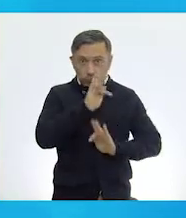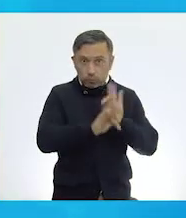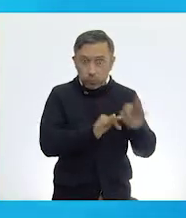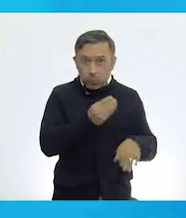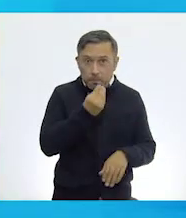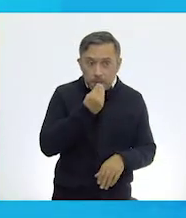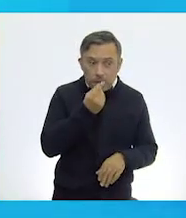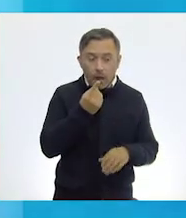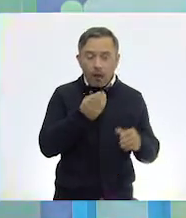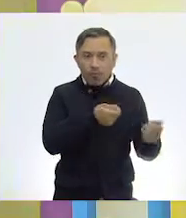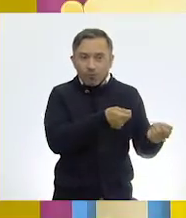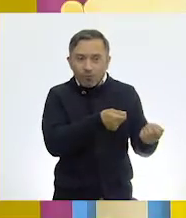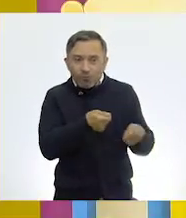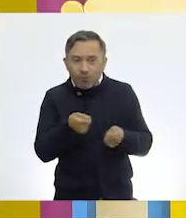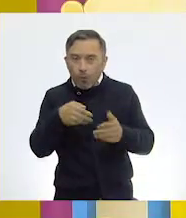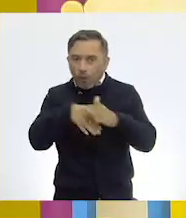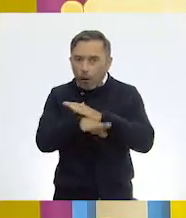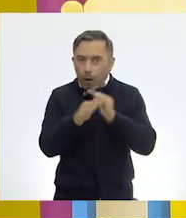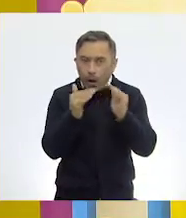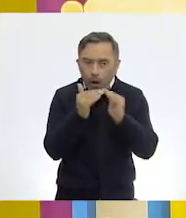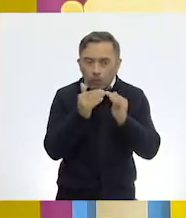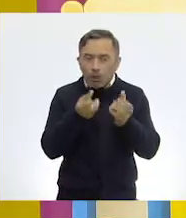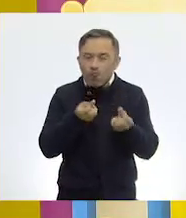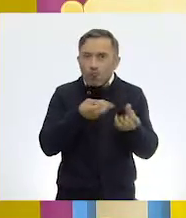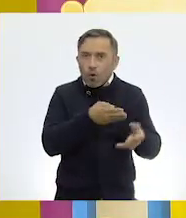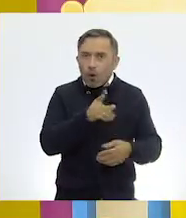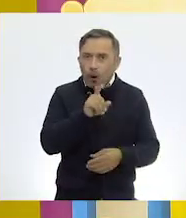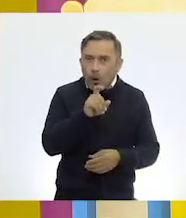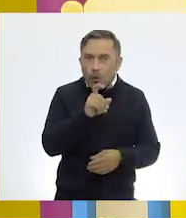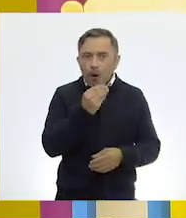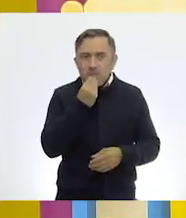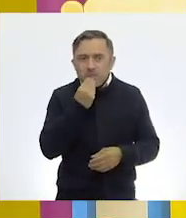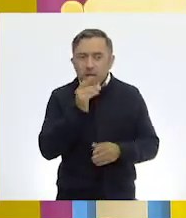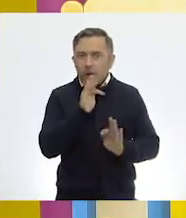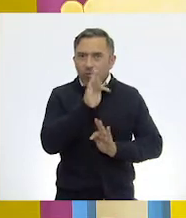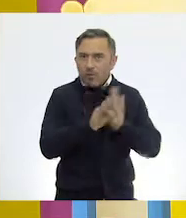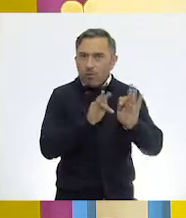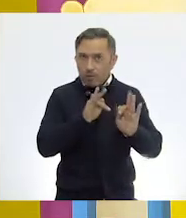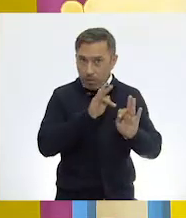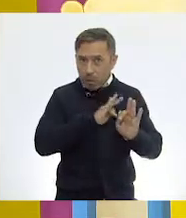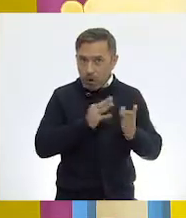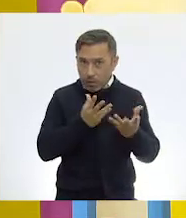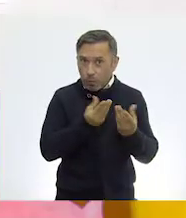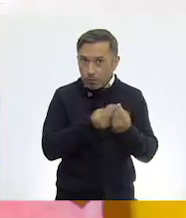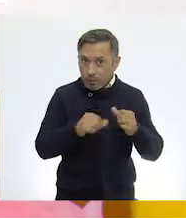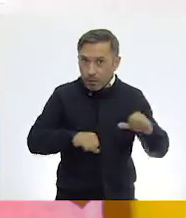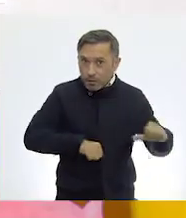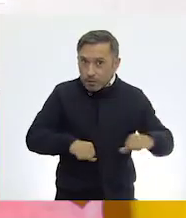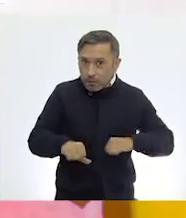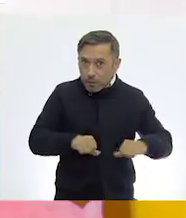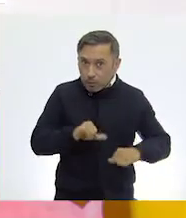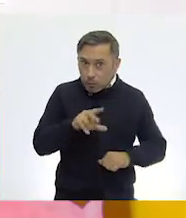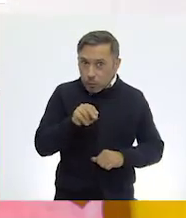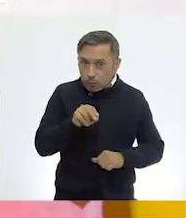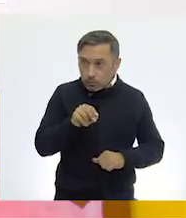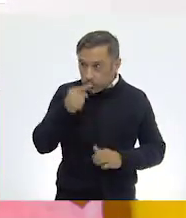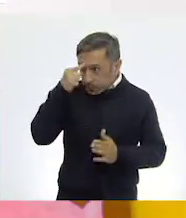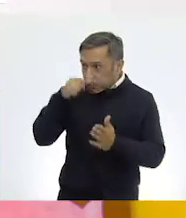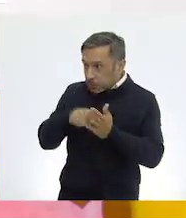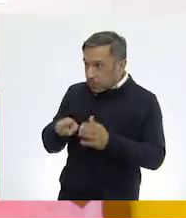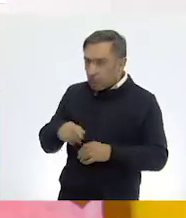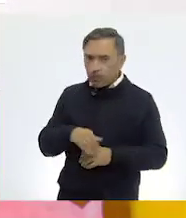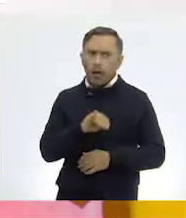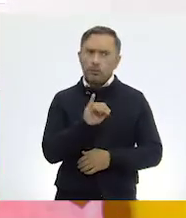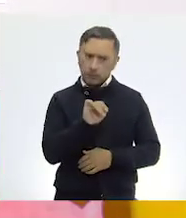resguardo, darle agua, alimento o hacer algún tipo de actividades con él? ¿Tú qué dices? Sí, los burros se